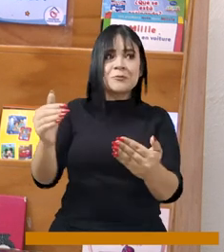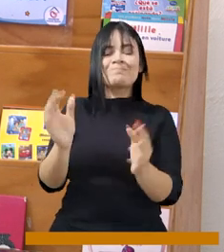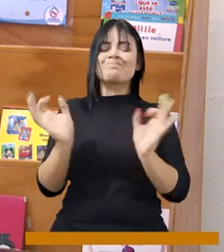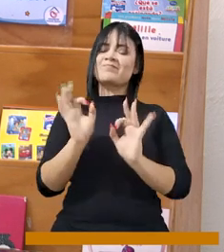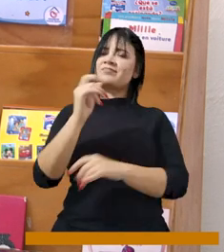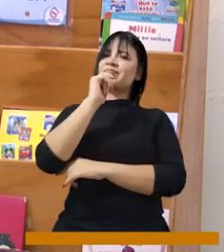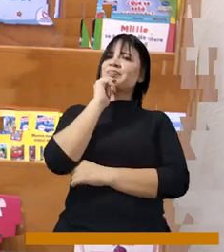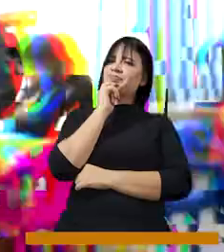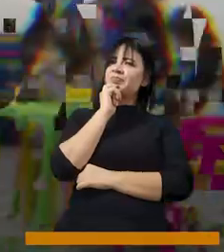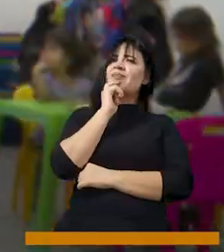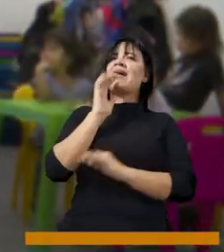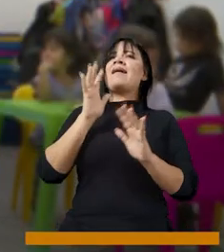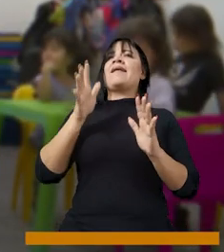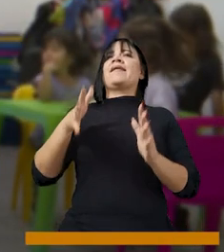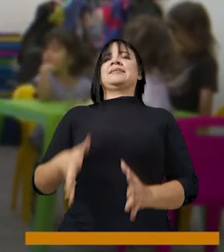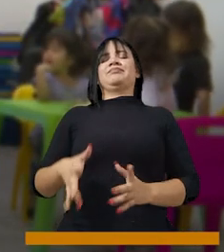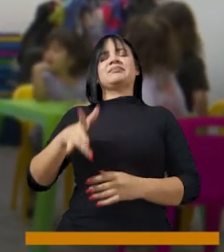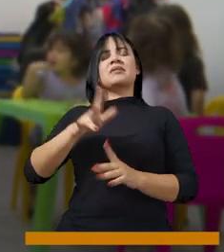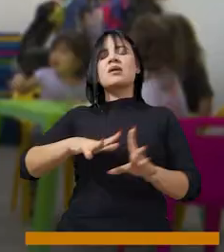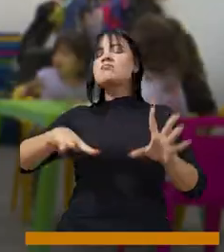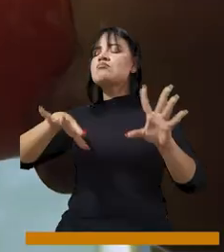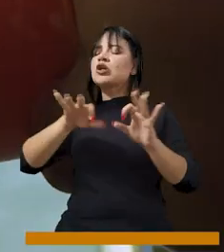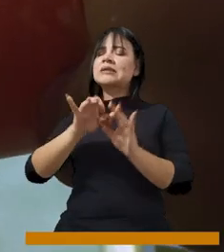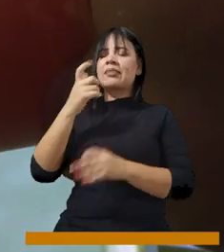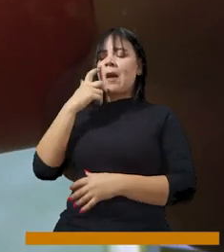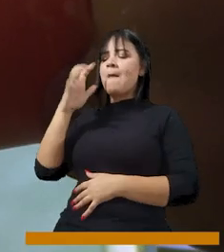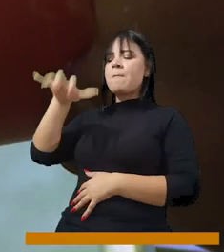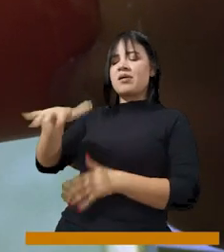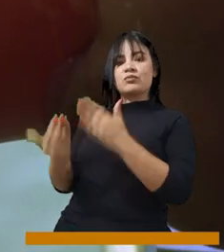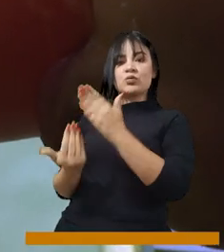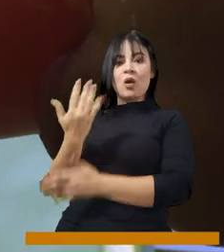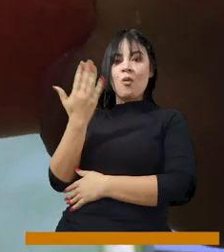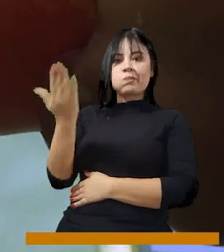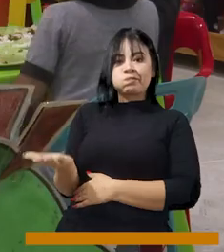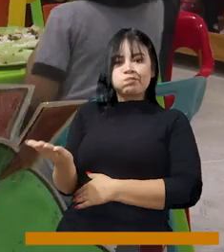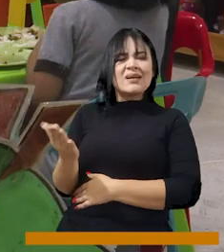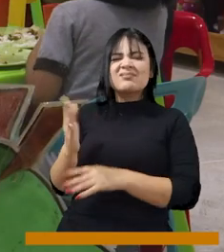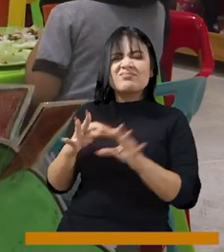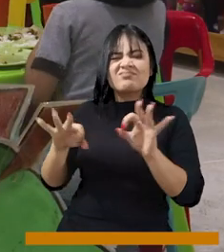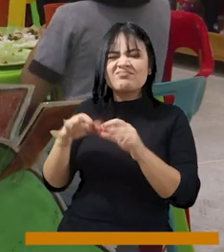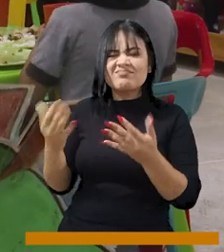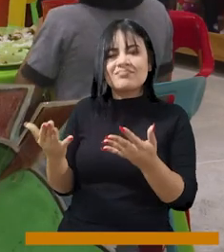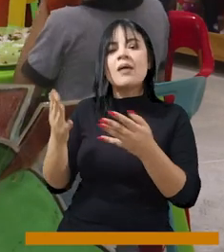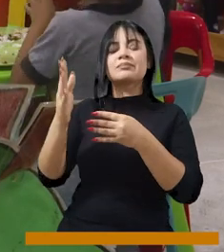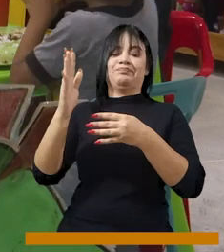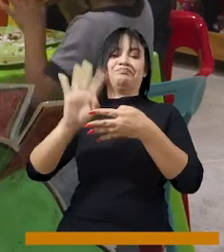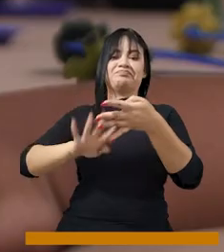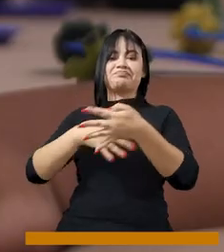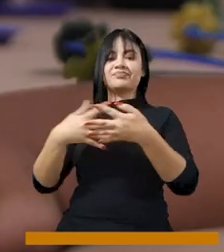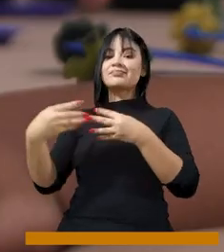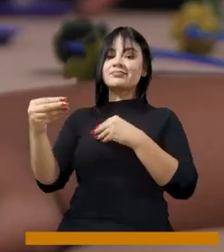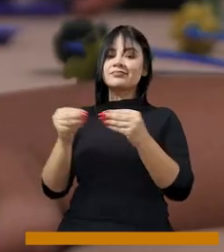de sus niños y niñas y por esto surge la necesidad de crear un nuevo centro infantil que tuviera modalidad de atención